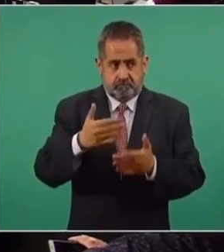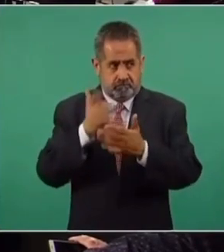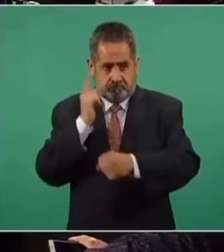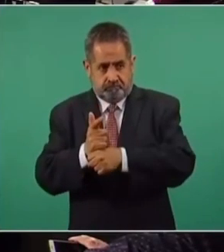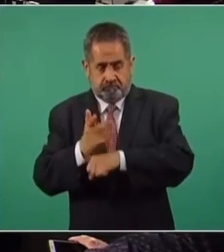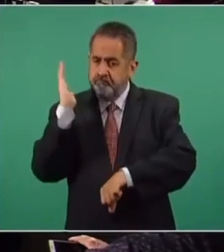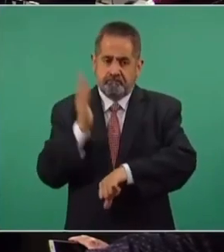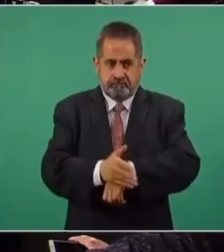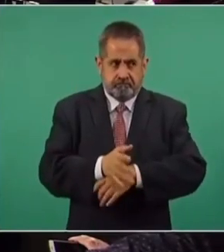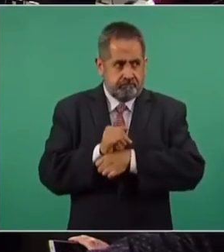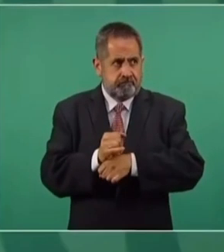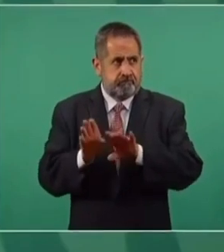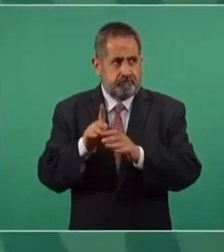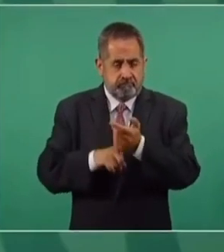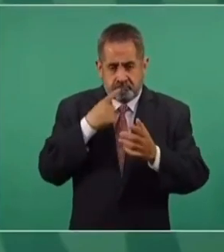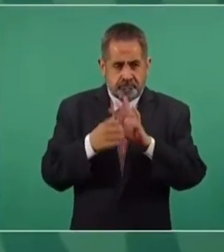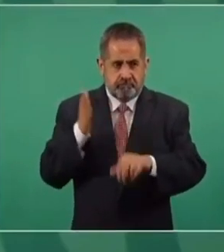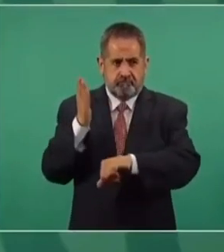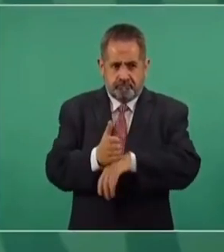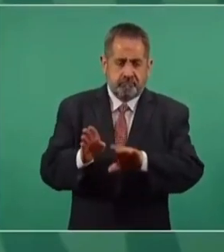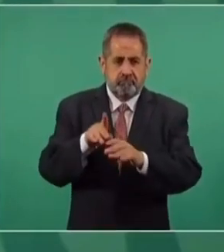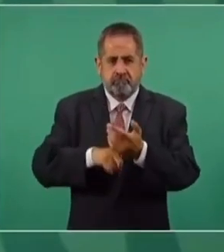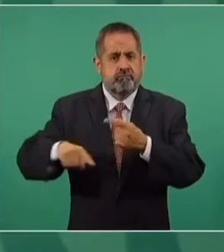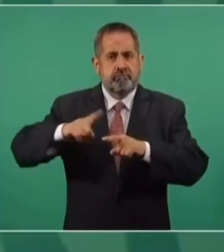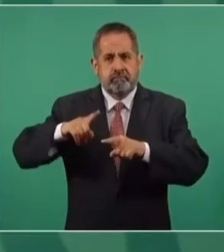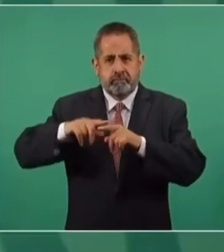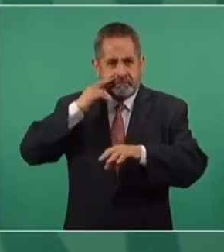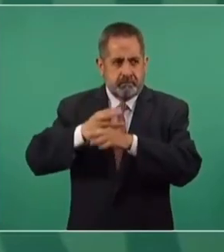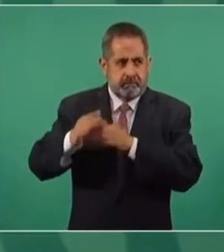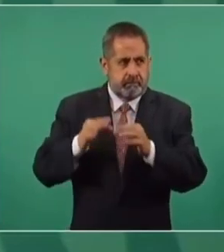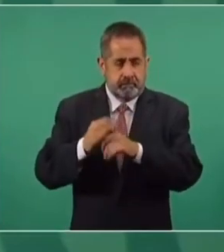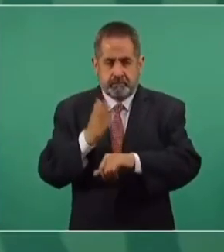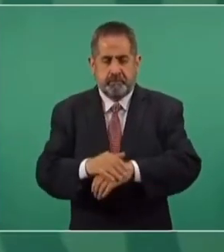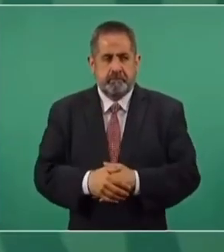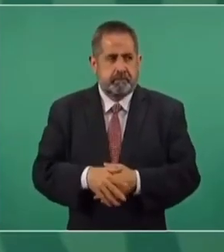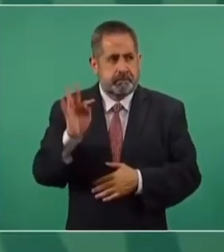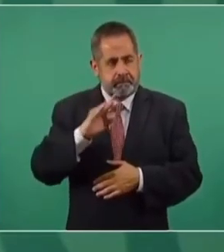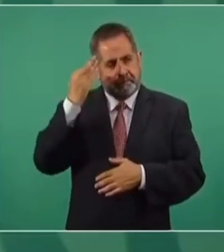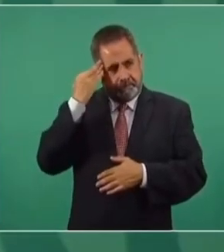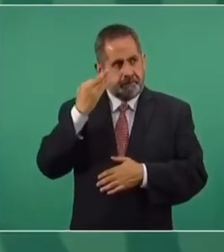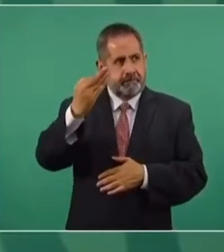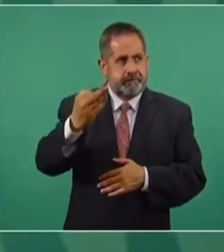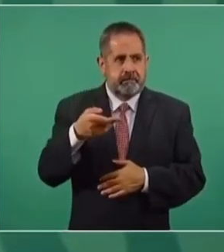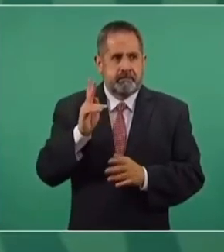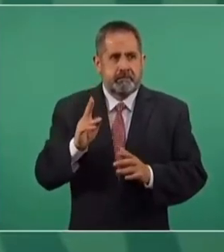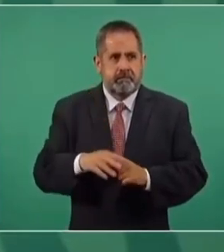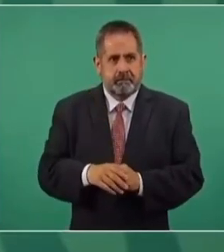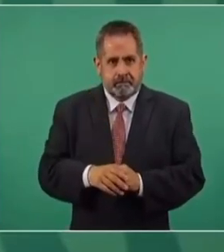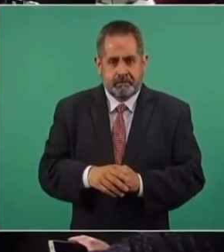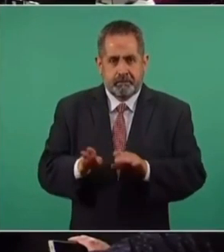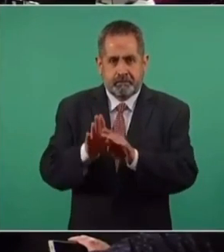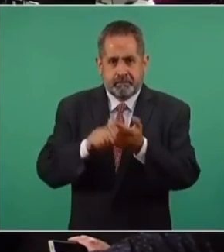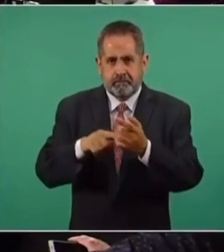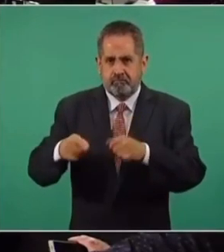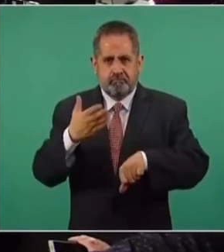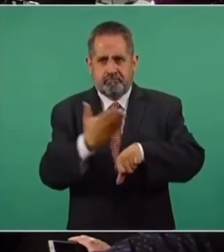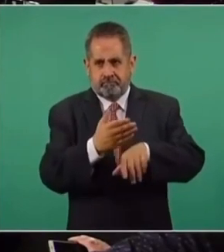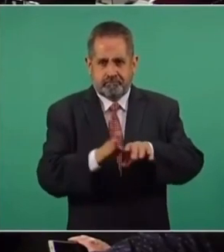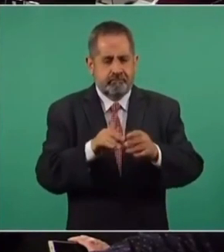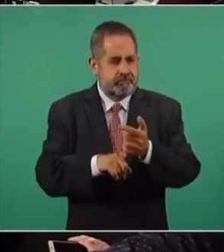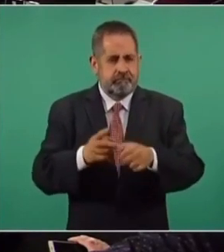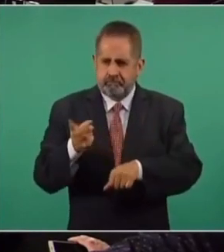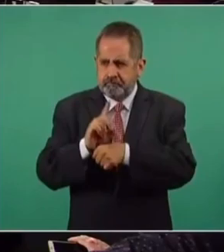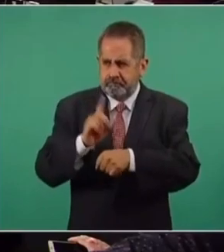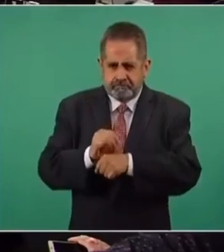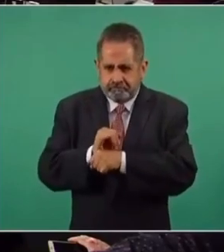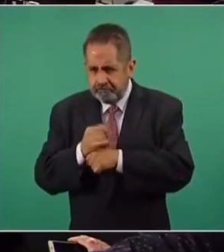se hacen las investigaciones y se castiga a los responsables. Puede ser que lleve tiempo, pero hay castigo. Todos los días